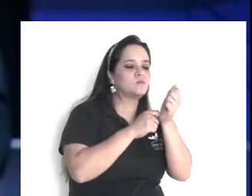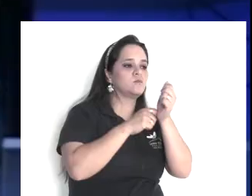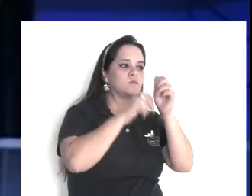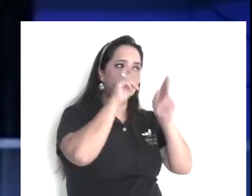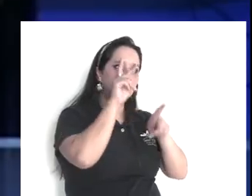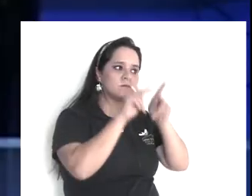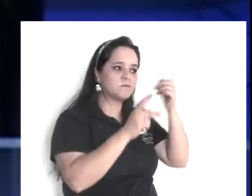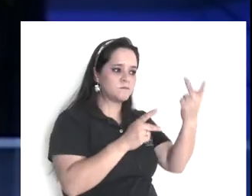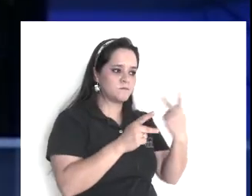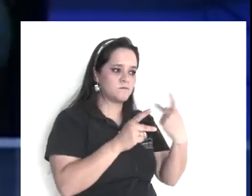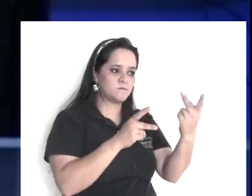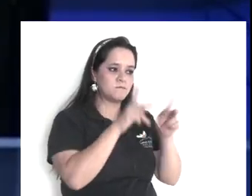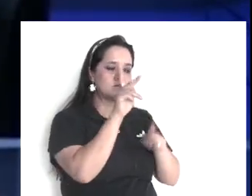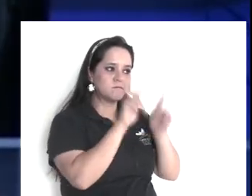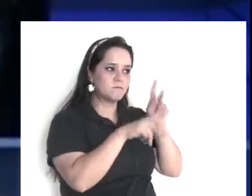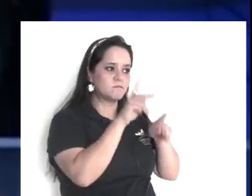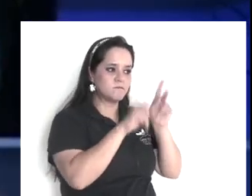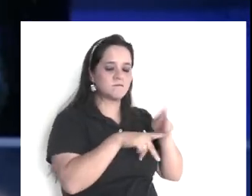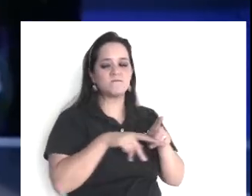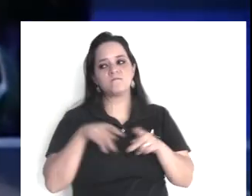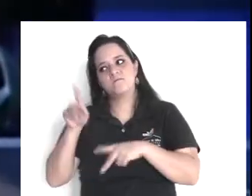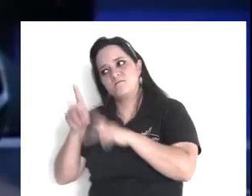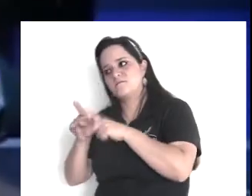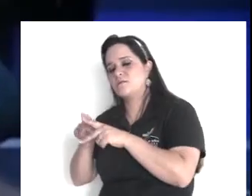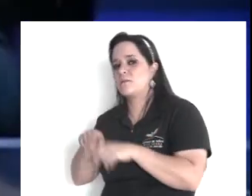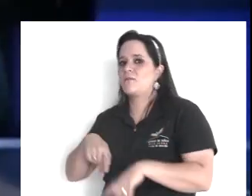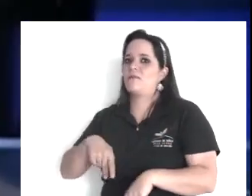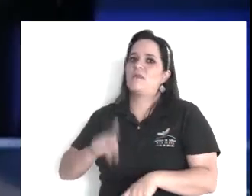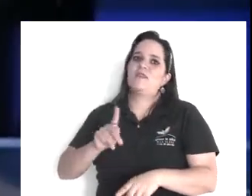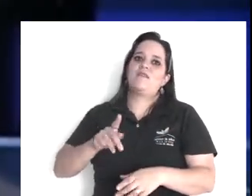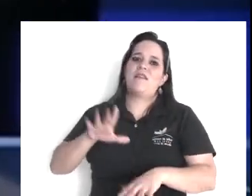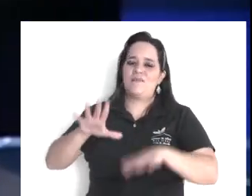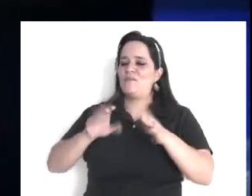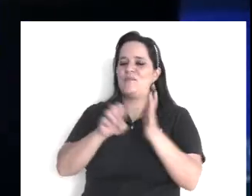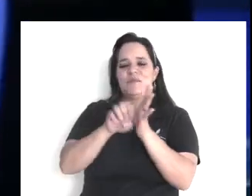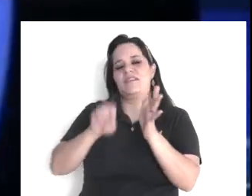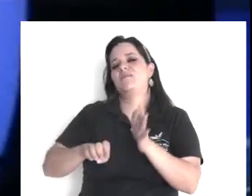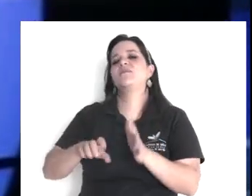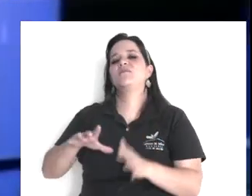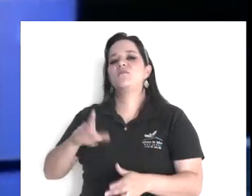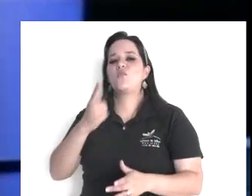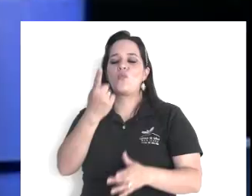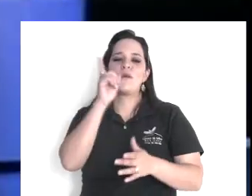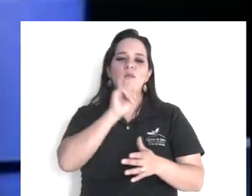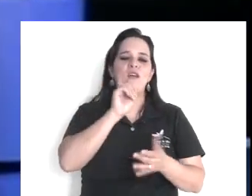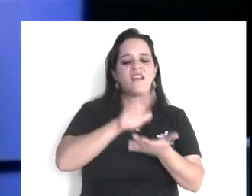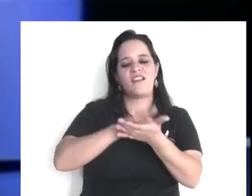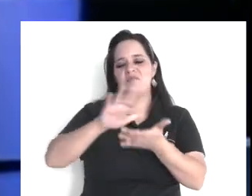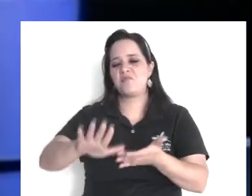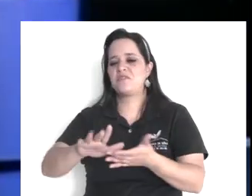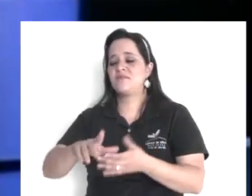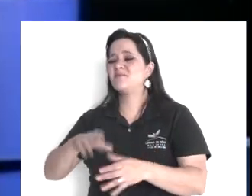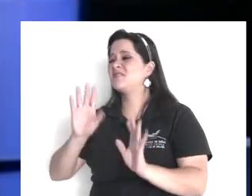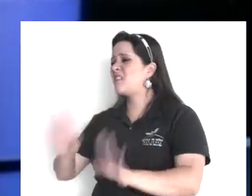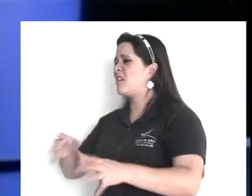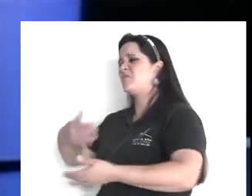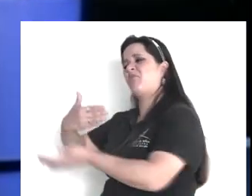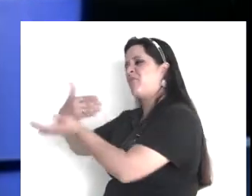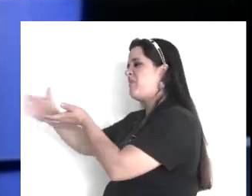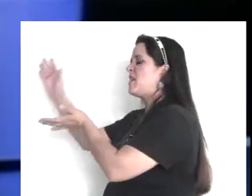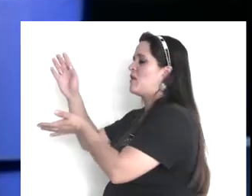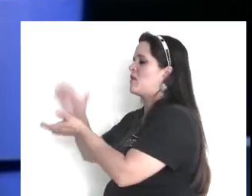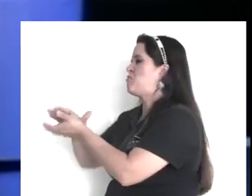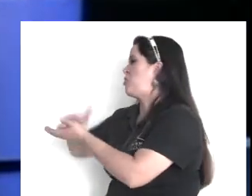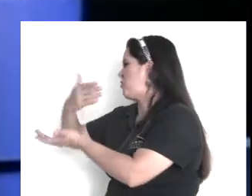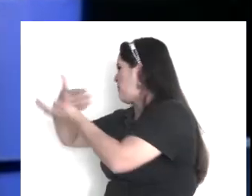porque ahí está la esposa, ya corrió al marido, y luego se siente en el Face, toda llorosa, oh, la vida es una